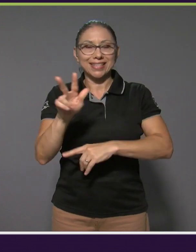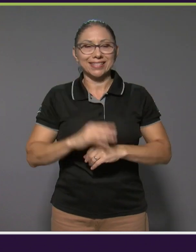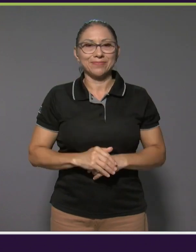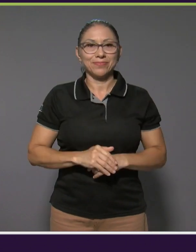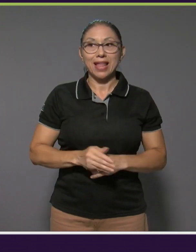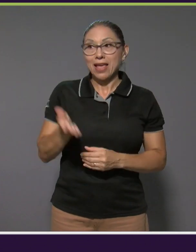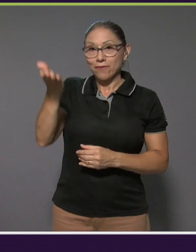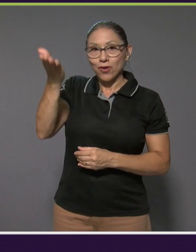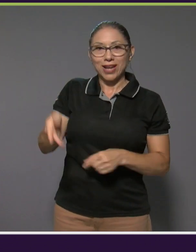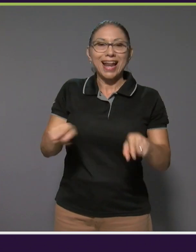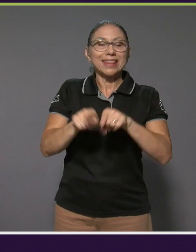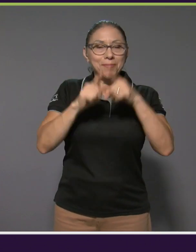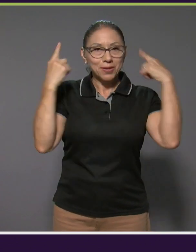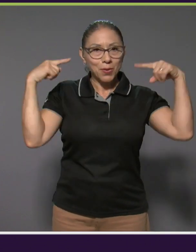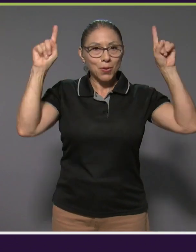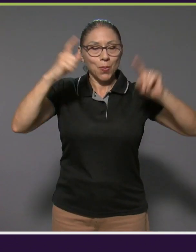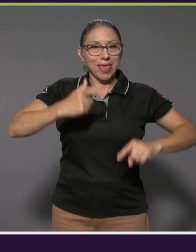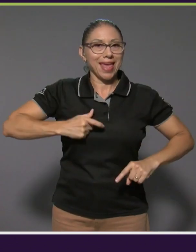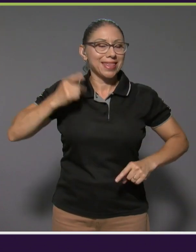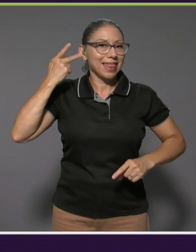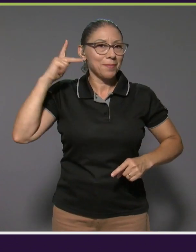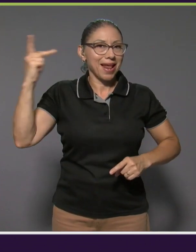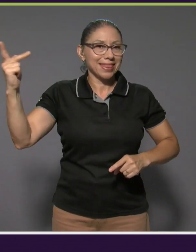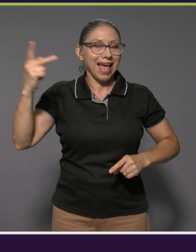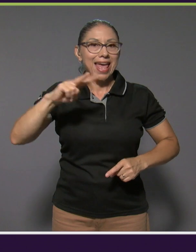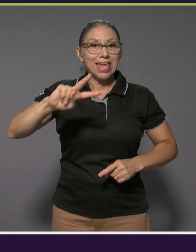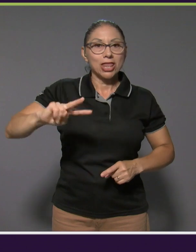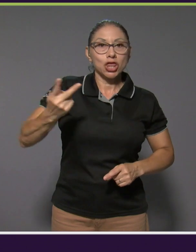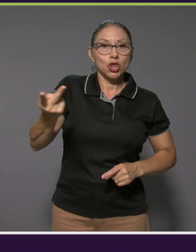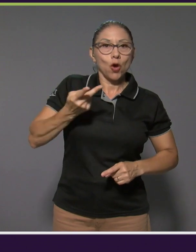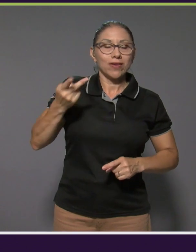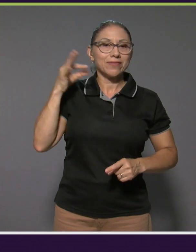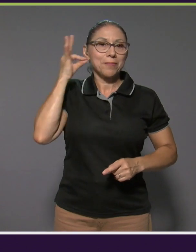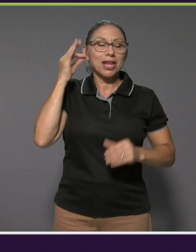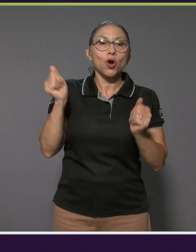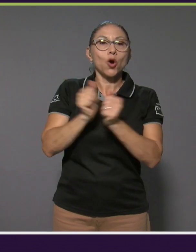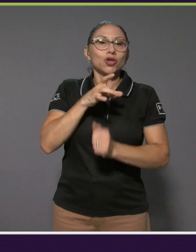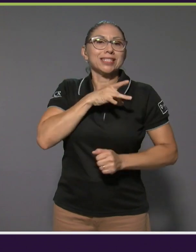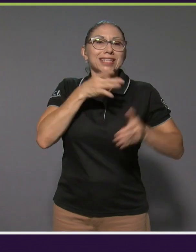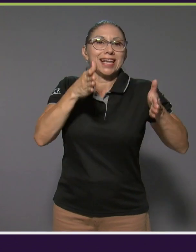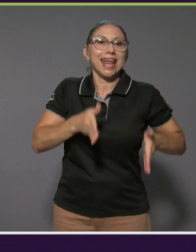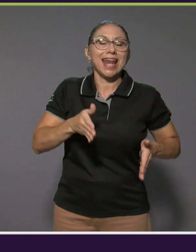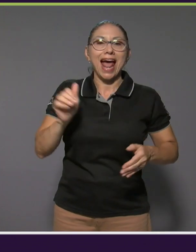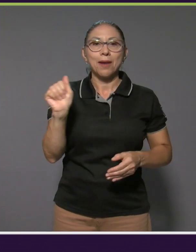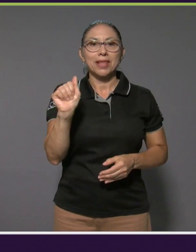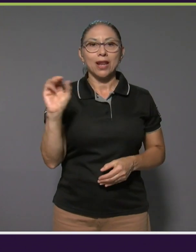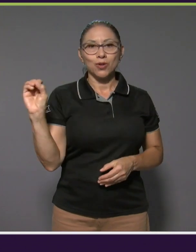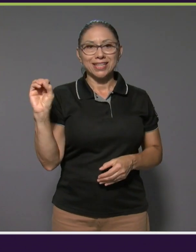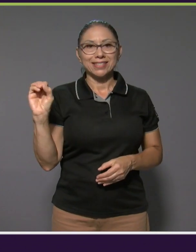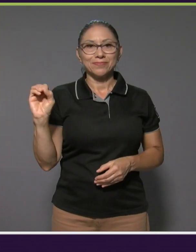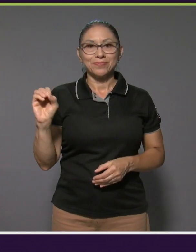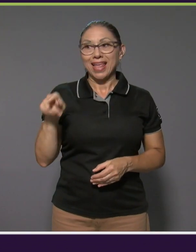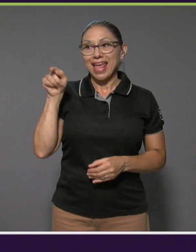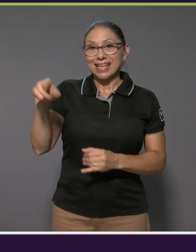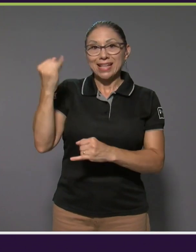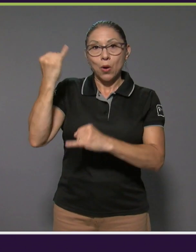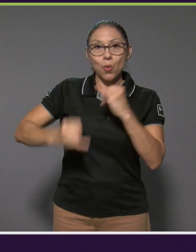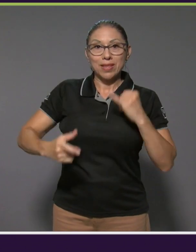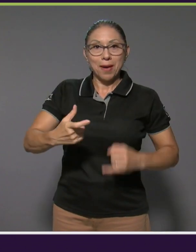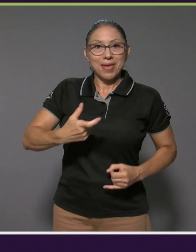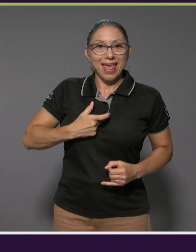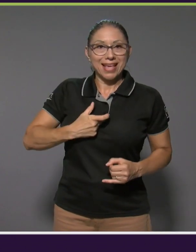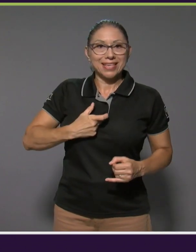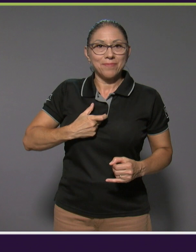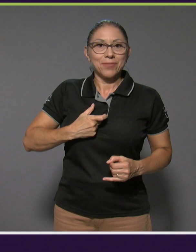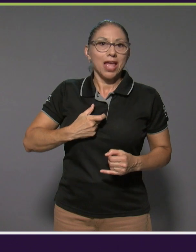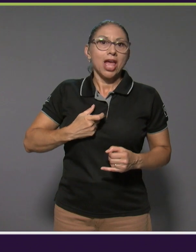Fiorella también conquistó medalla de plata en el evento de dobles femenino junto a la chilena Almendra Ortiz. Esta última medalla no suma